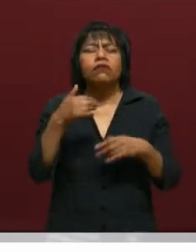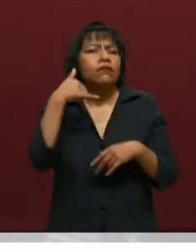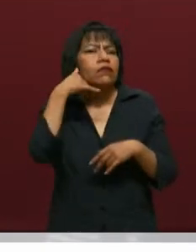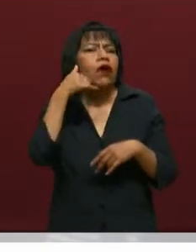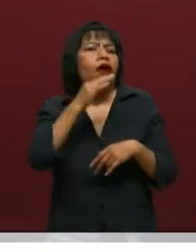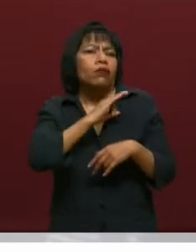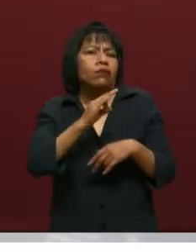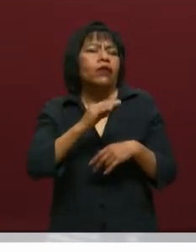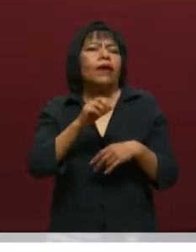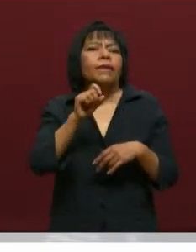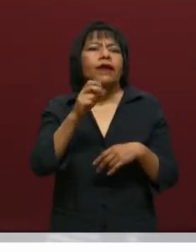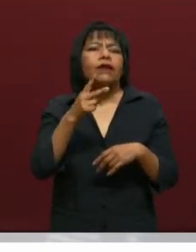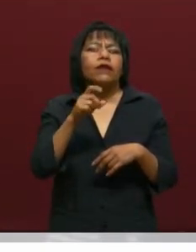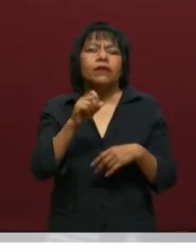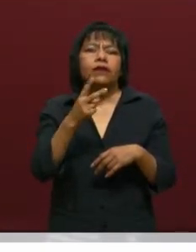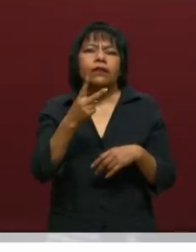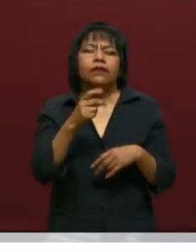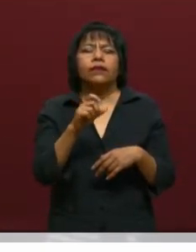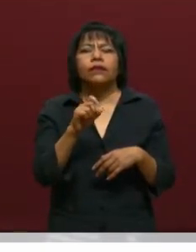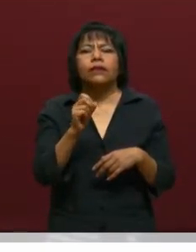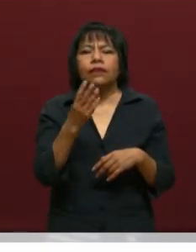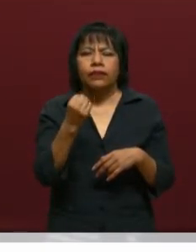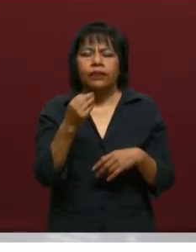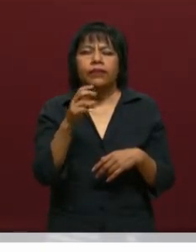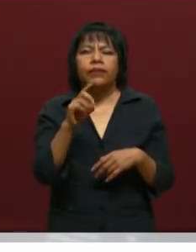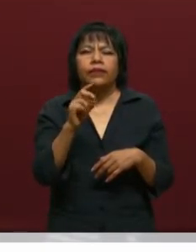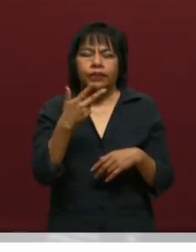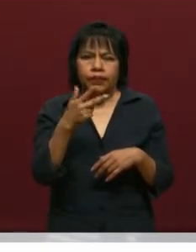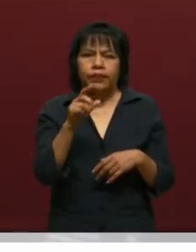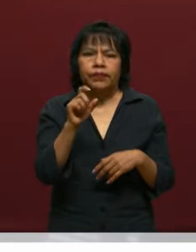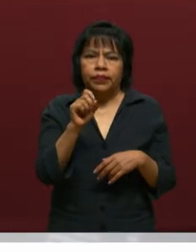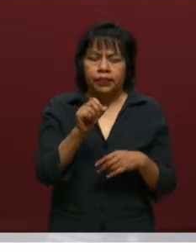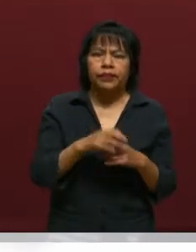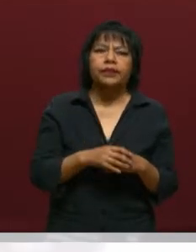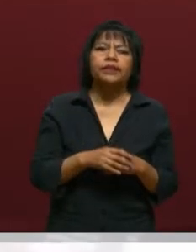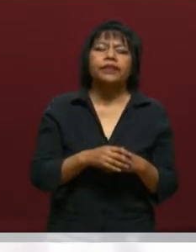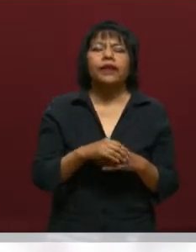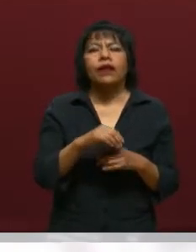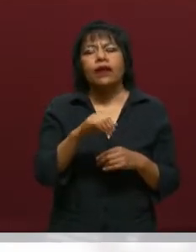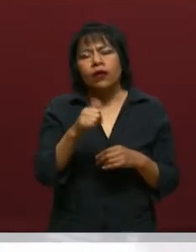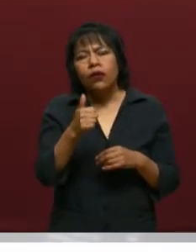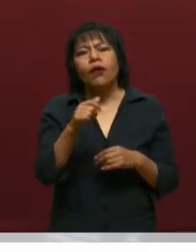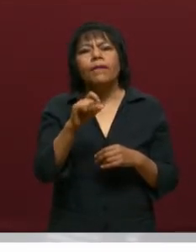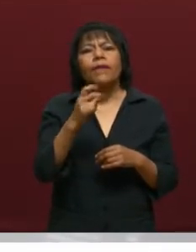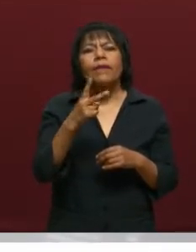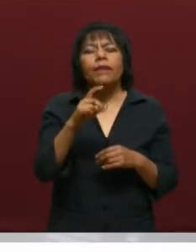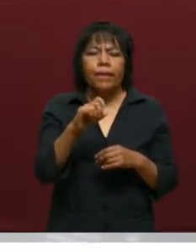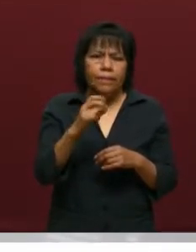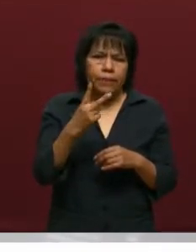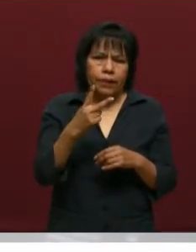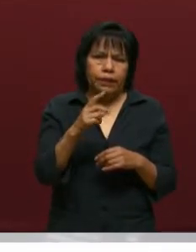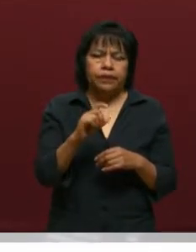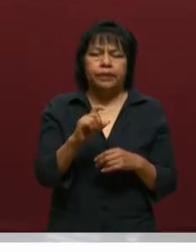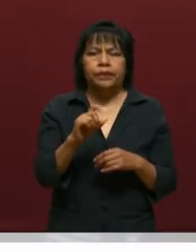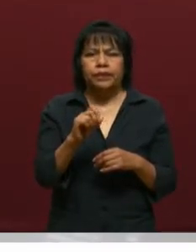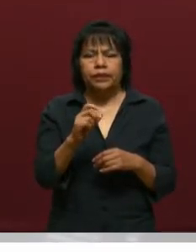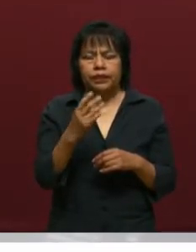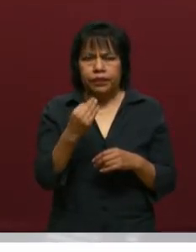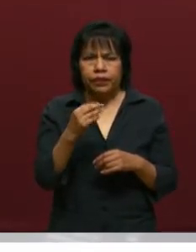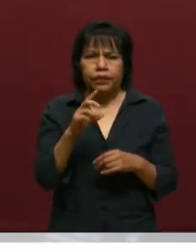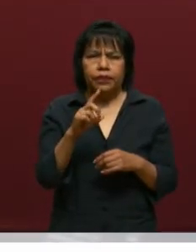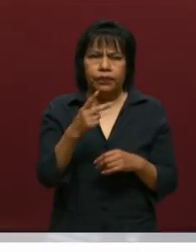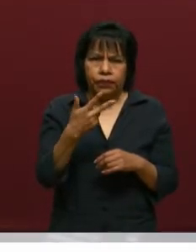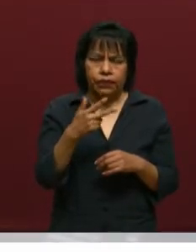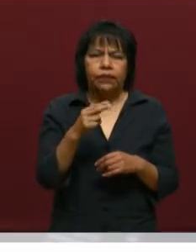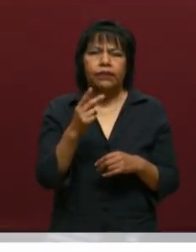llamar al 22-22-29-3820 y 22-22-29